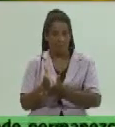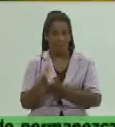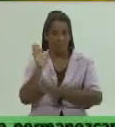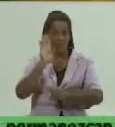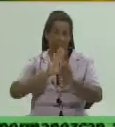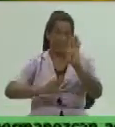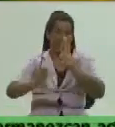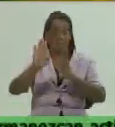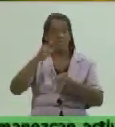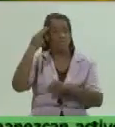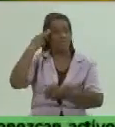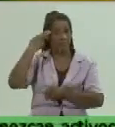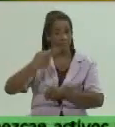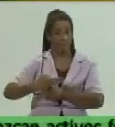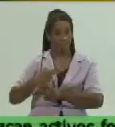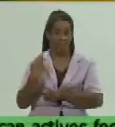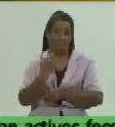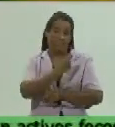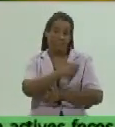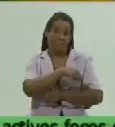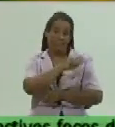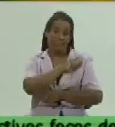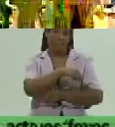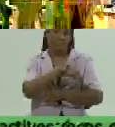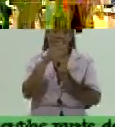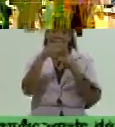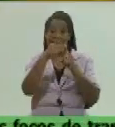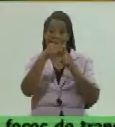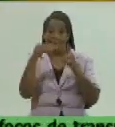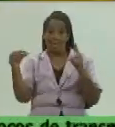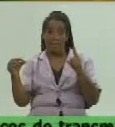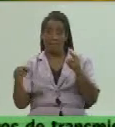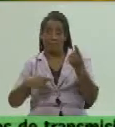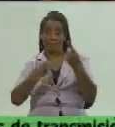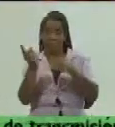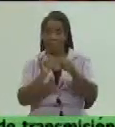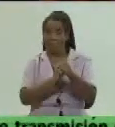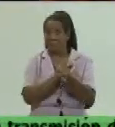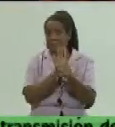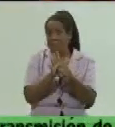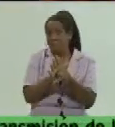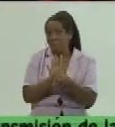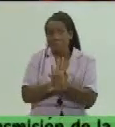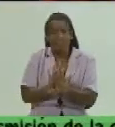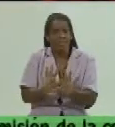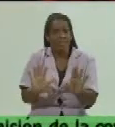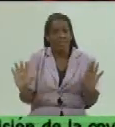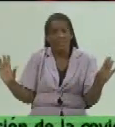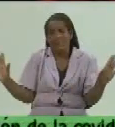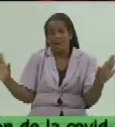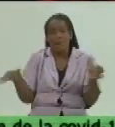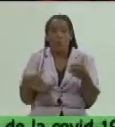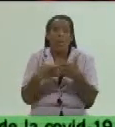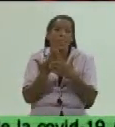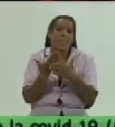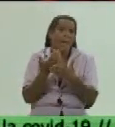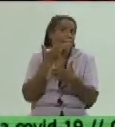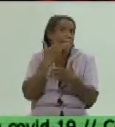la salud de nuestro pueblo con el tema del enfrentamiento a la COVID bueno yo creo que ya estamos viviendo los días más complejos